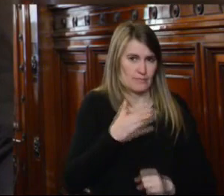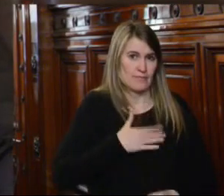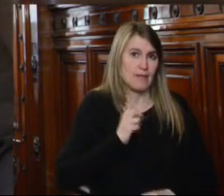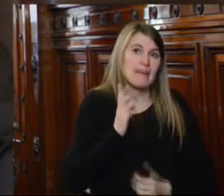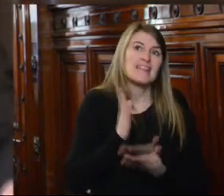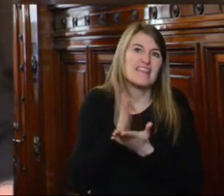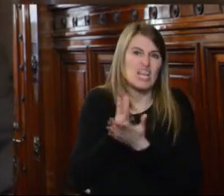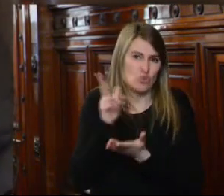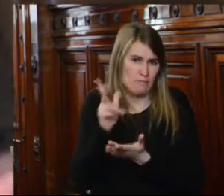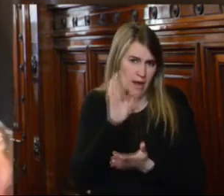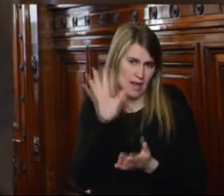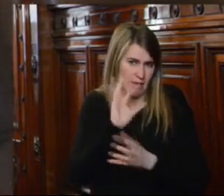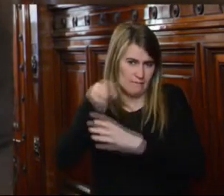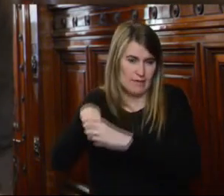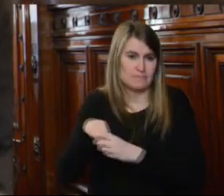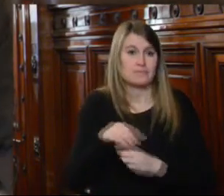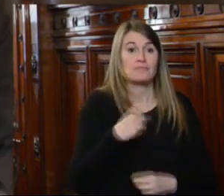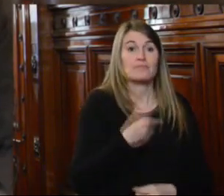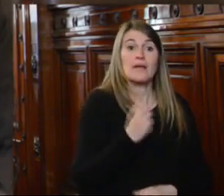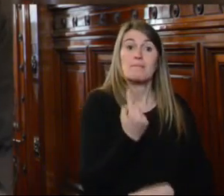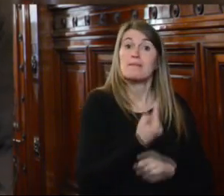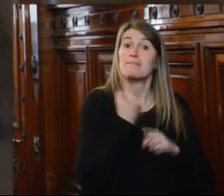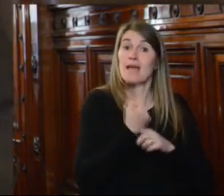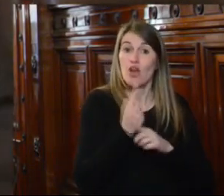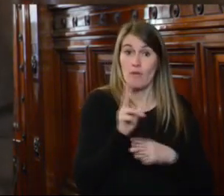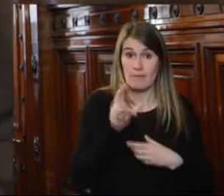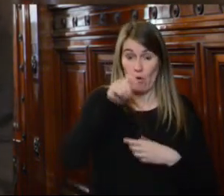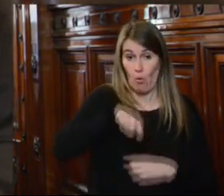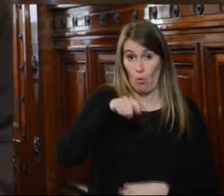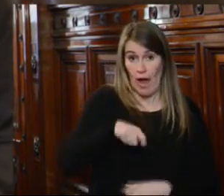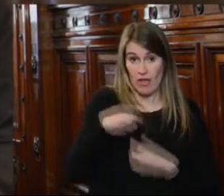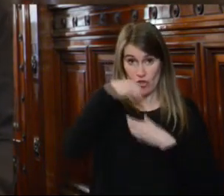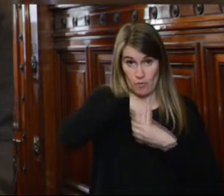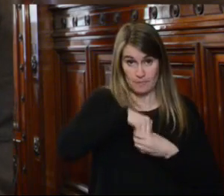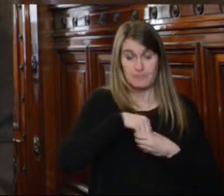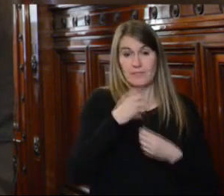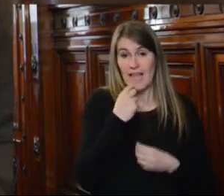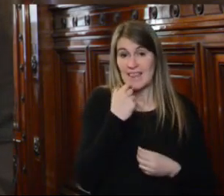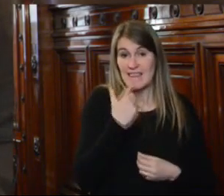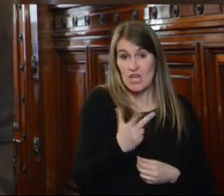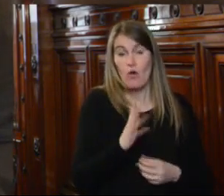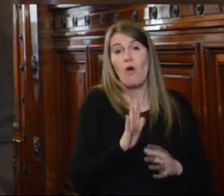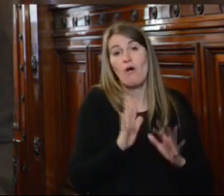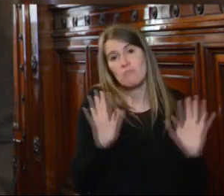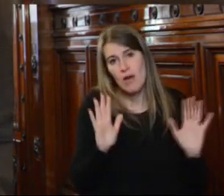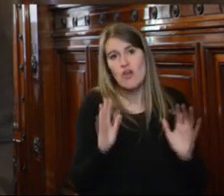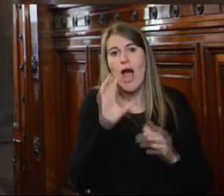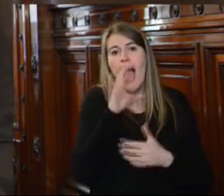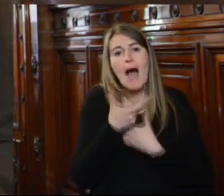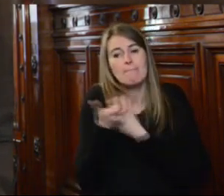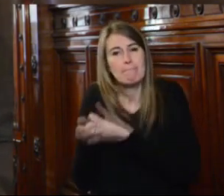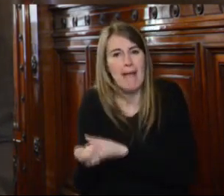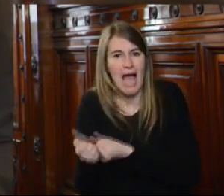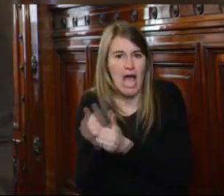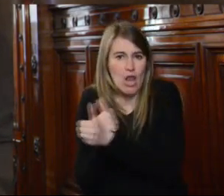En primera instancia el Juzgado Letrado de lo Contencioso Administrativo de tercer turno desestimó la pretensión de amparo que